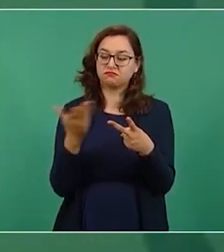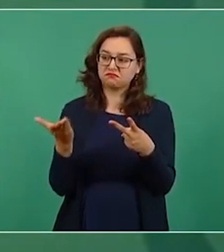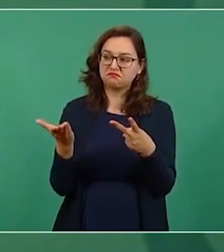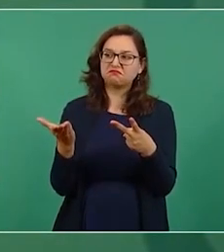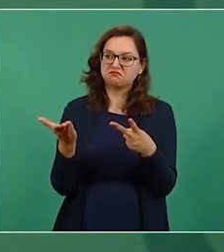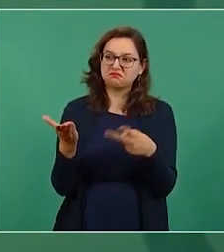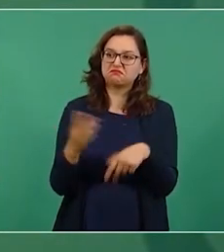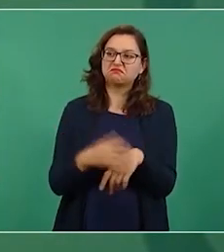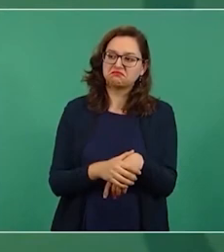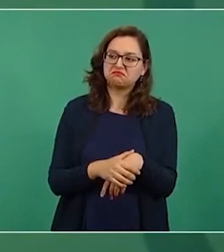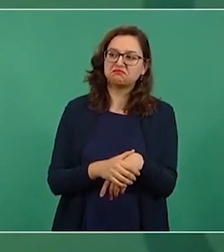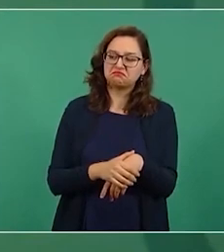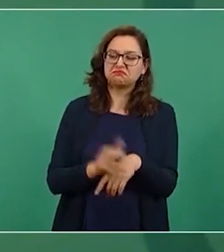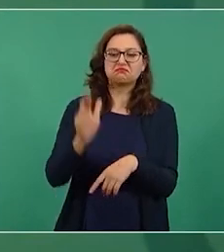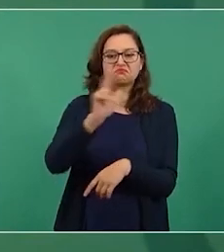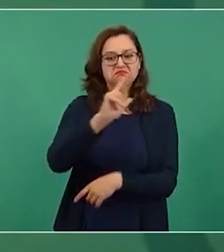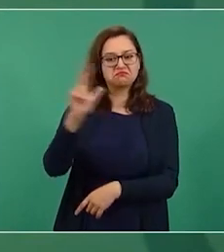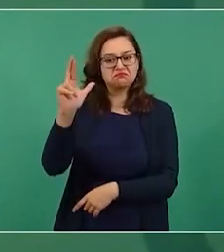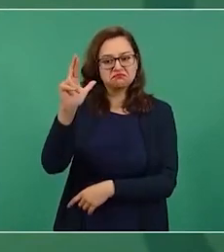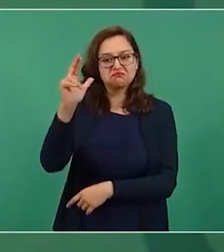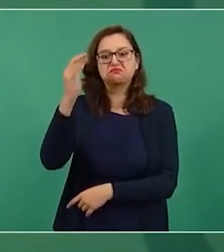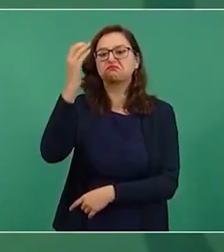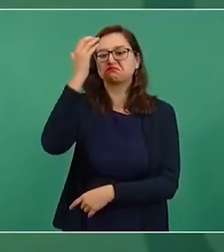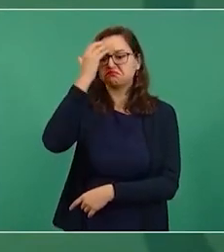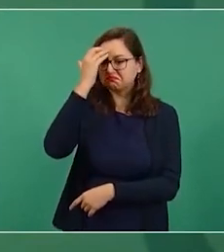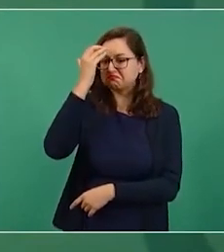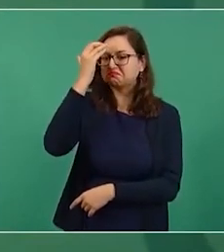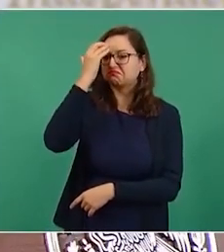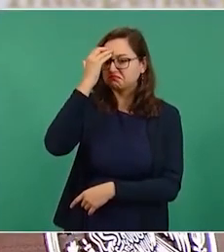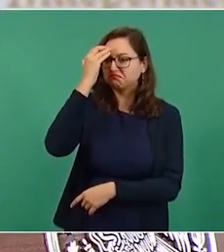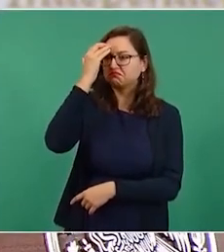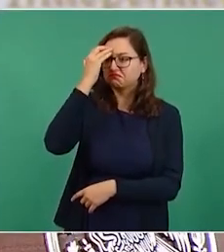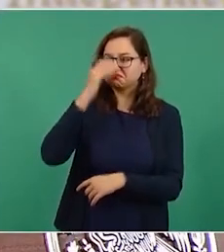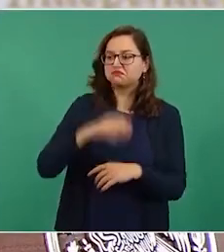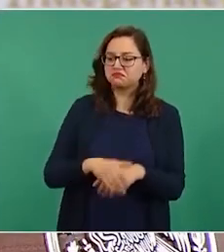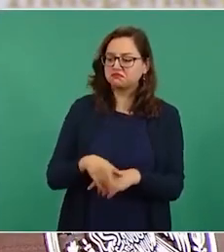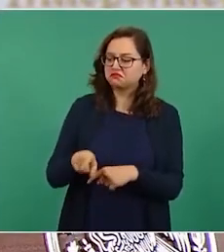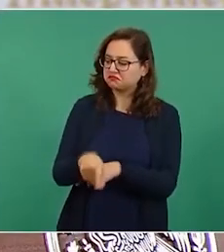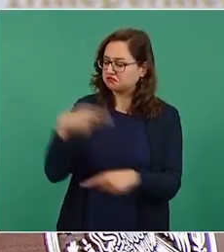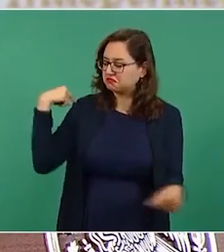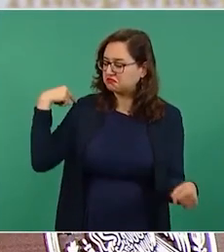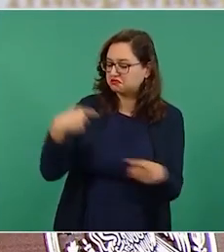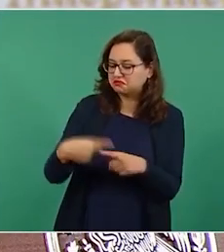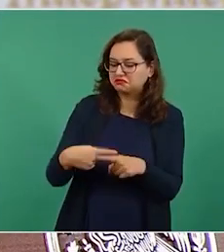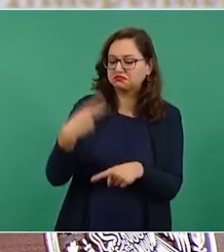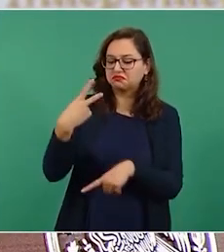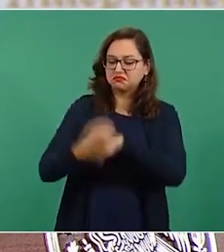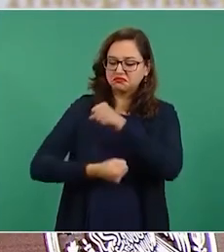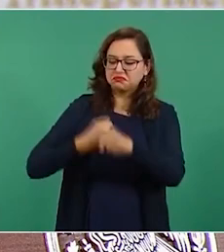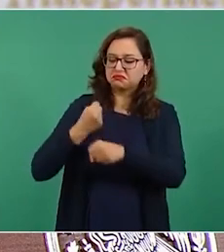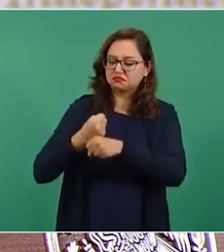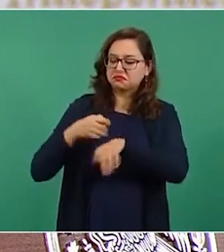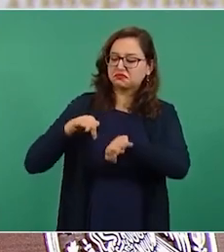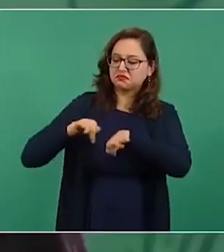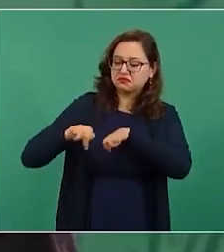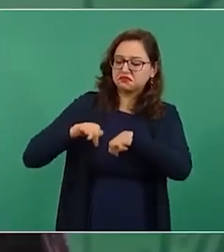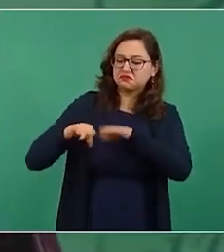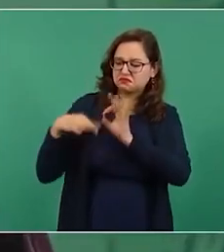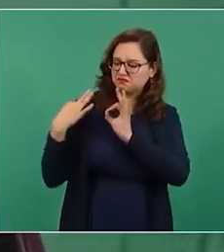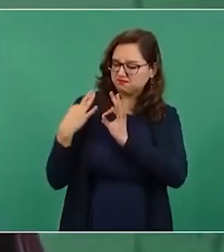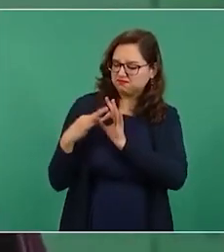por su trabajo y